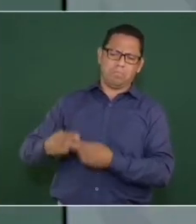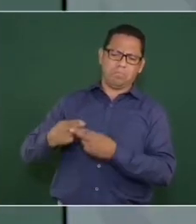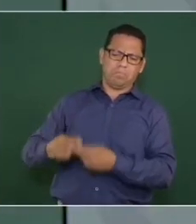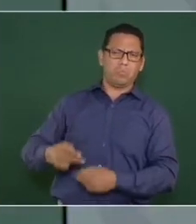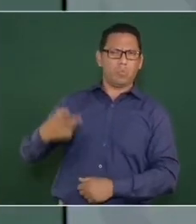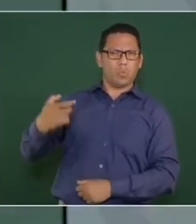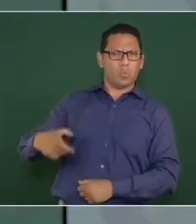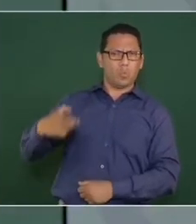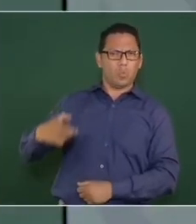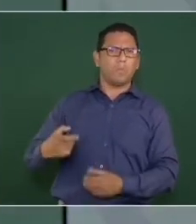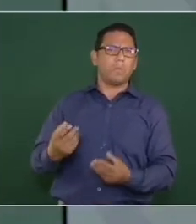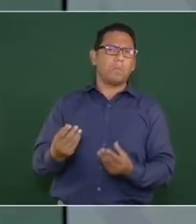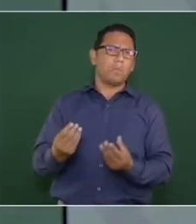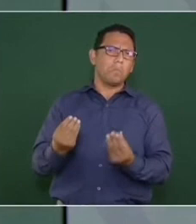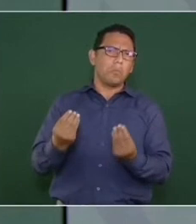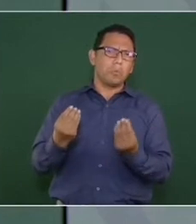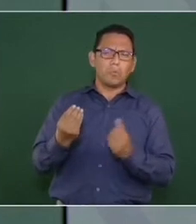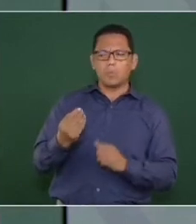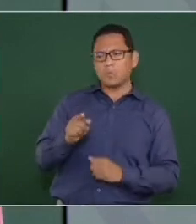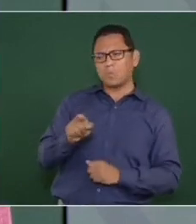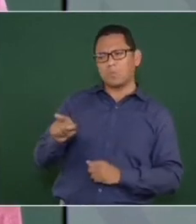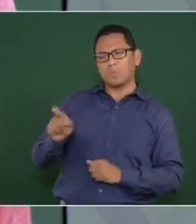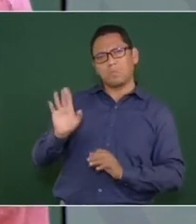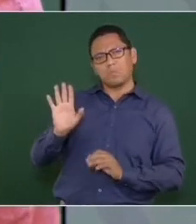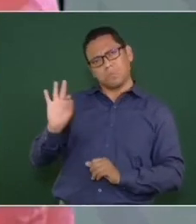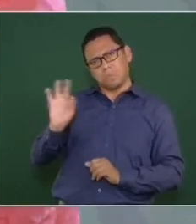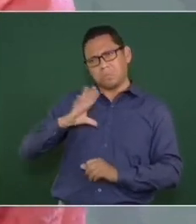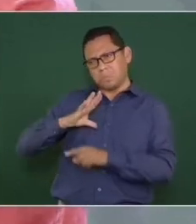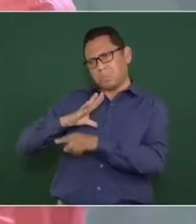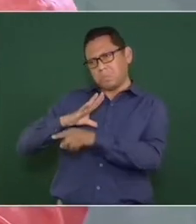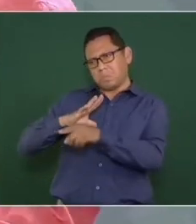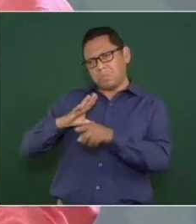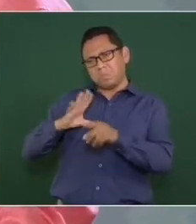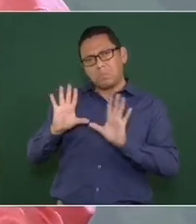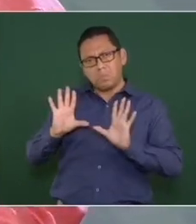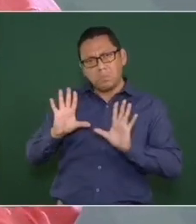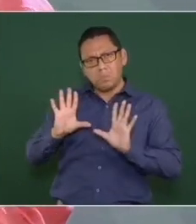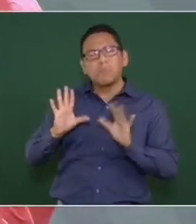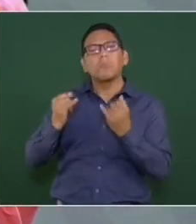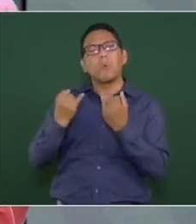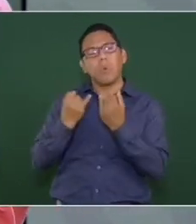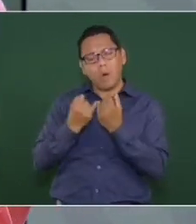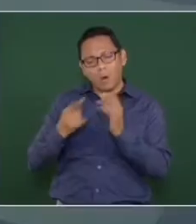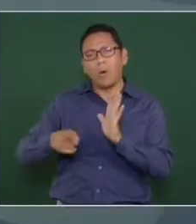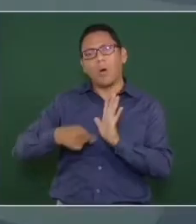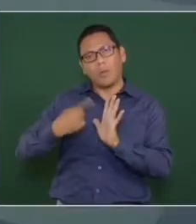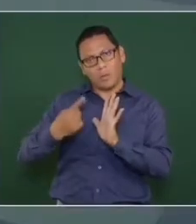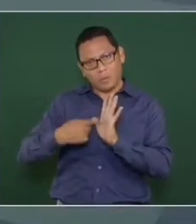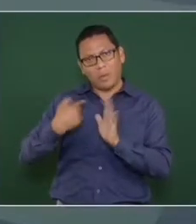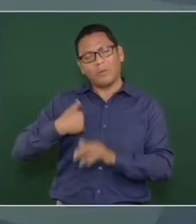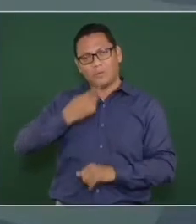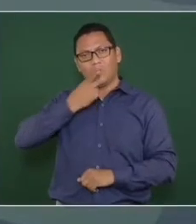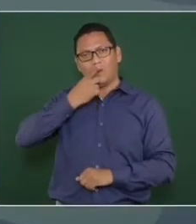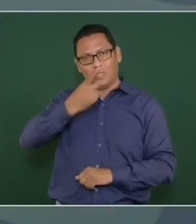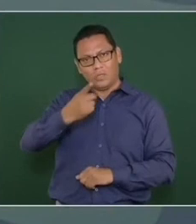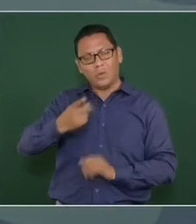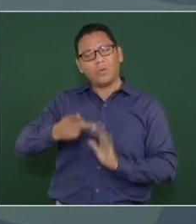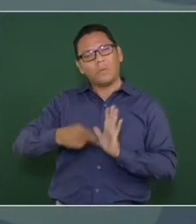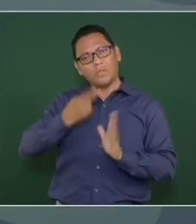dinero y además también, como lo he repetido,